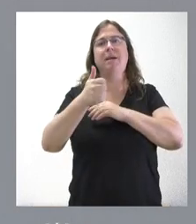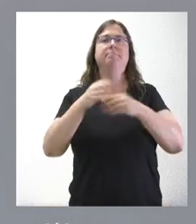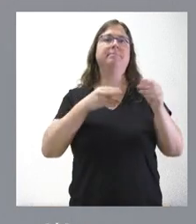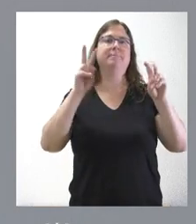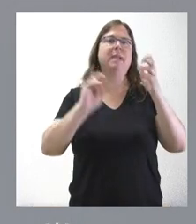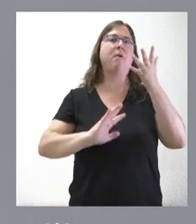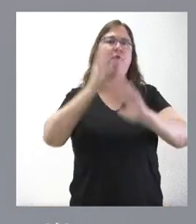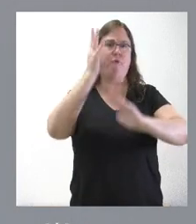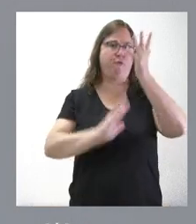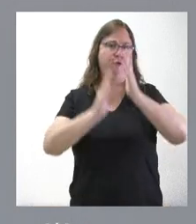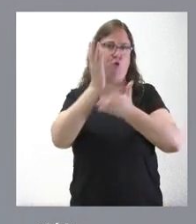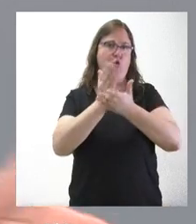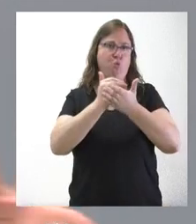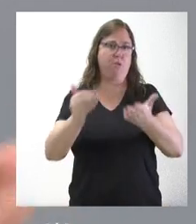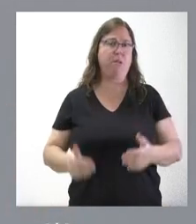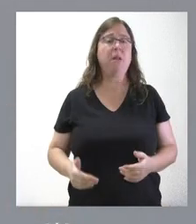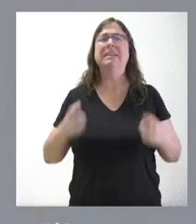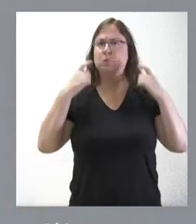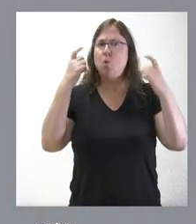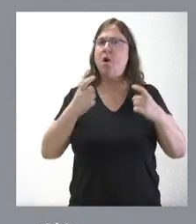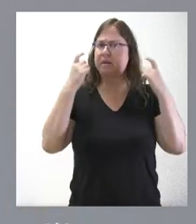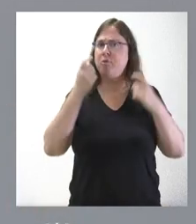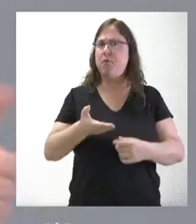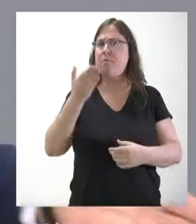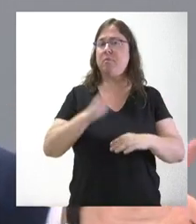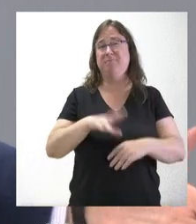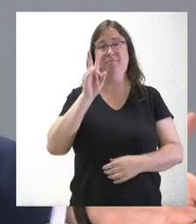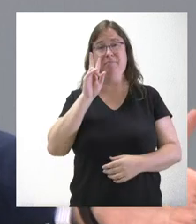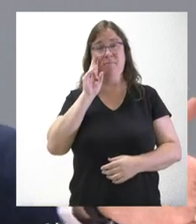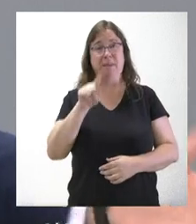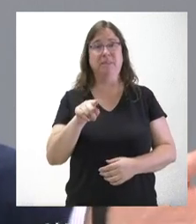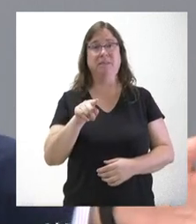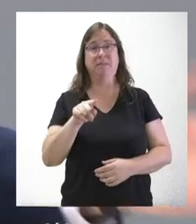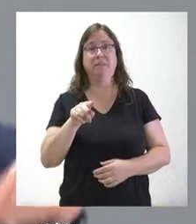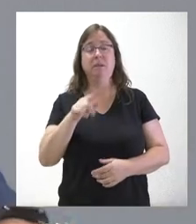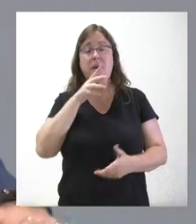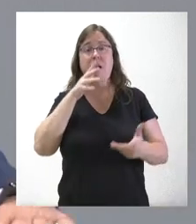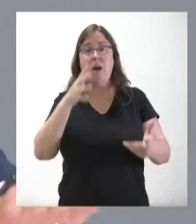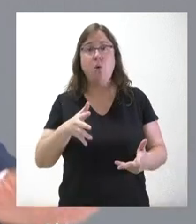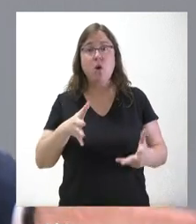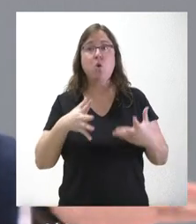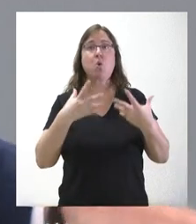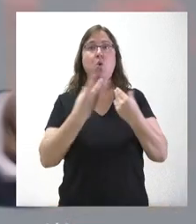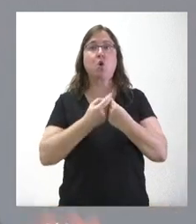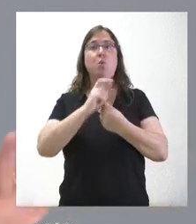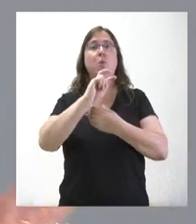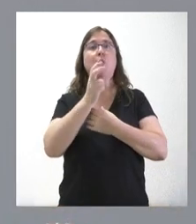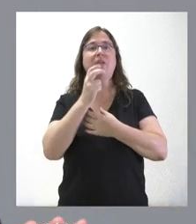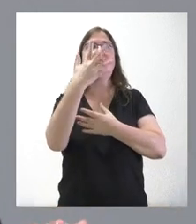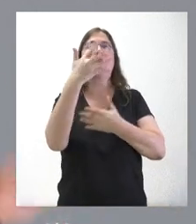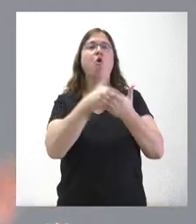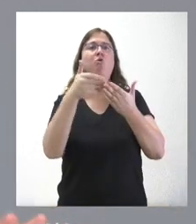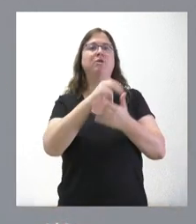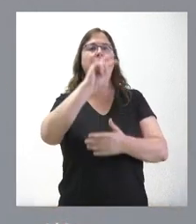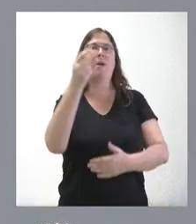extinción de incendios en nuestra comunidad autónoma. Es un esfuerzo importante. Como usted ve, al día de hoy lo hemos acompañado de otra inversión adicional de cinco millones de